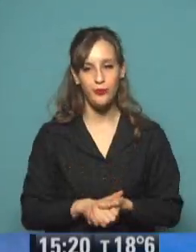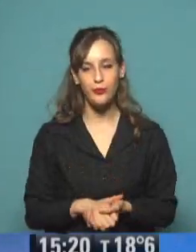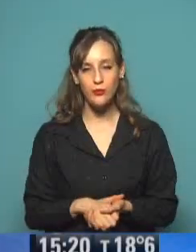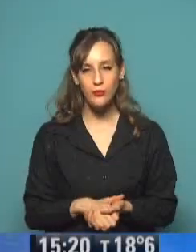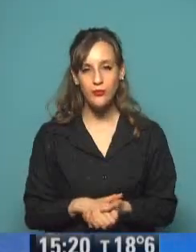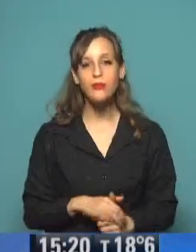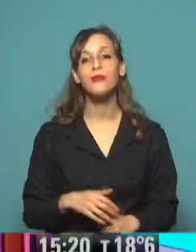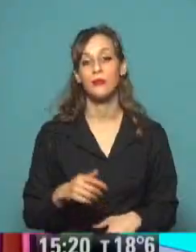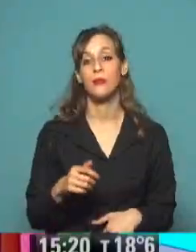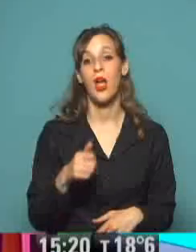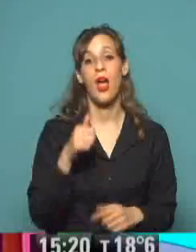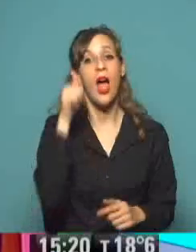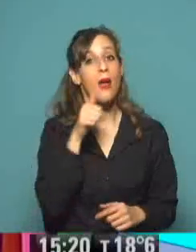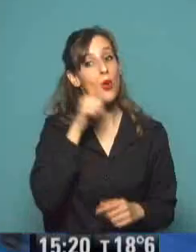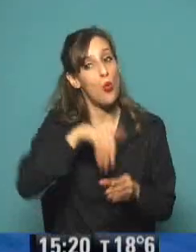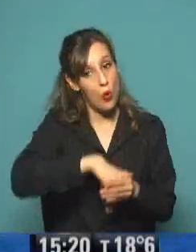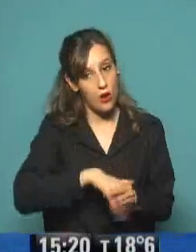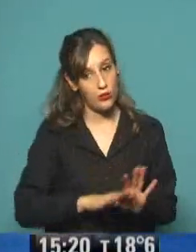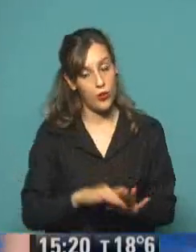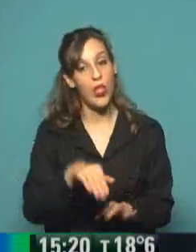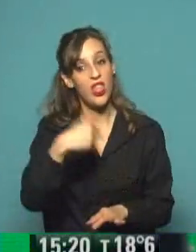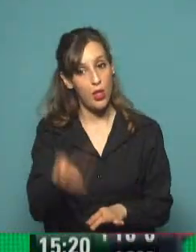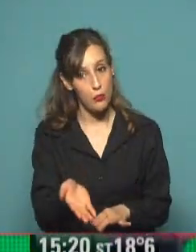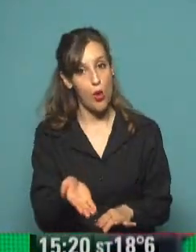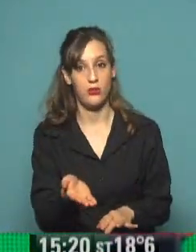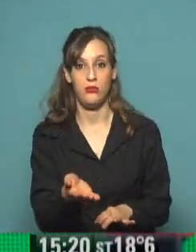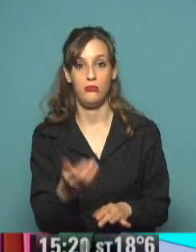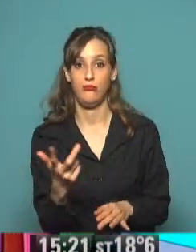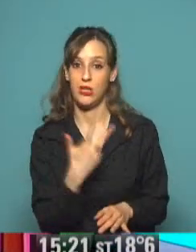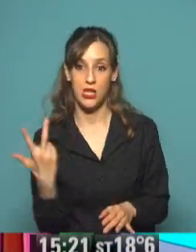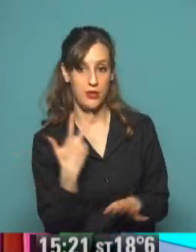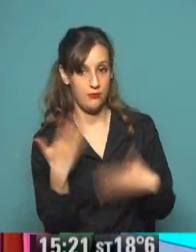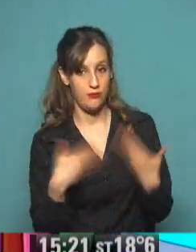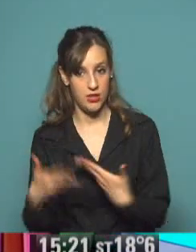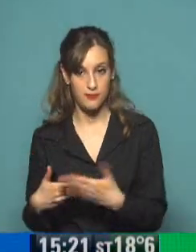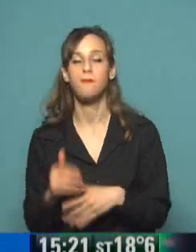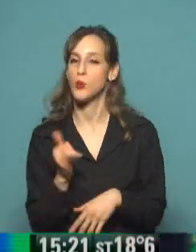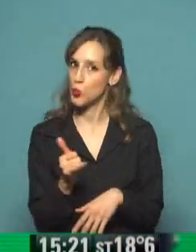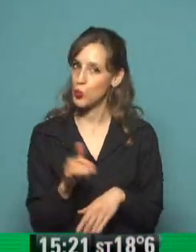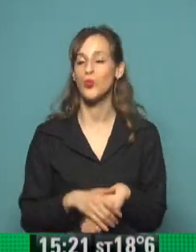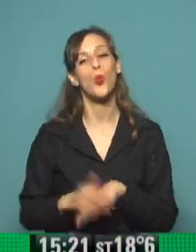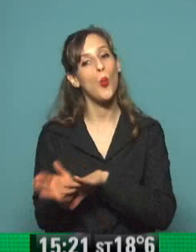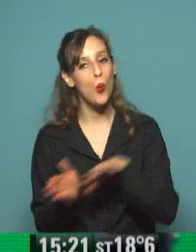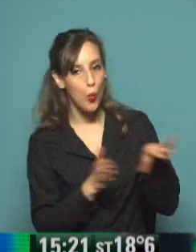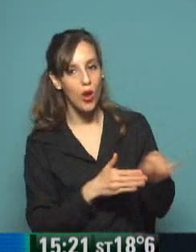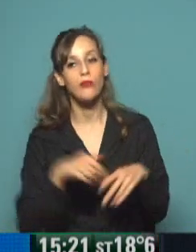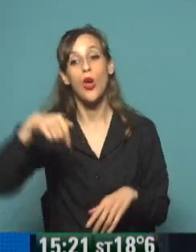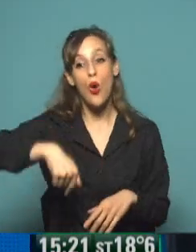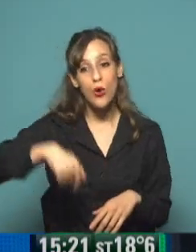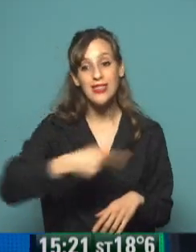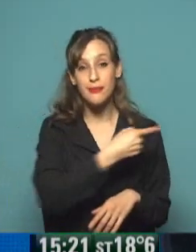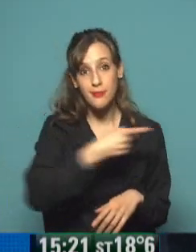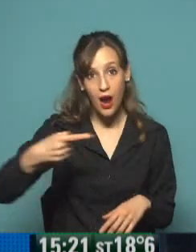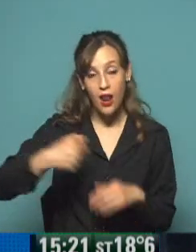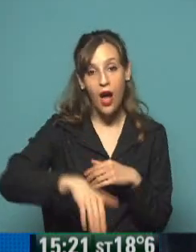los guardo para el recreo. Bárbaro. ¿Vas a convidarnos? Sí, obvio. Bárbaro. Buenísimo. Bueno, en ciencias sociales esta semana